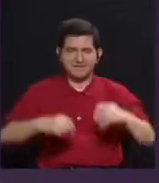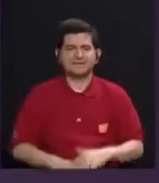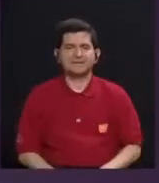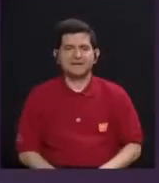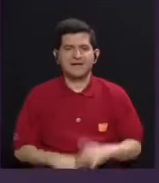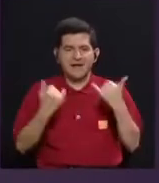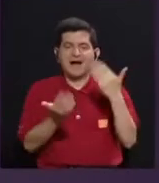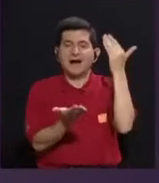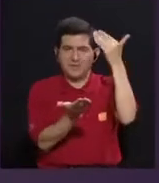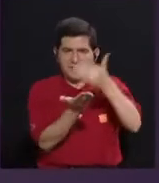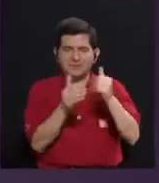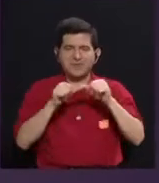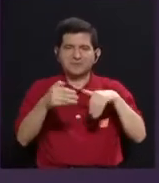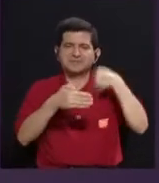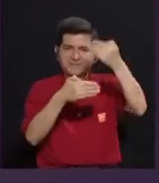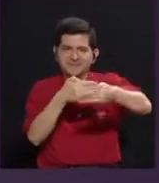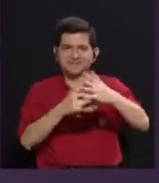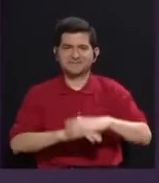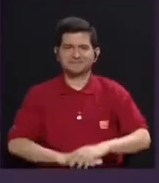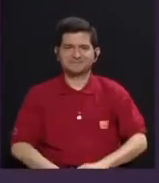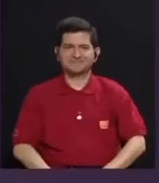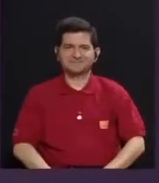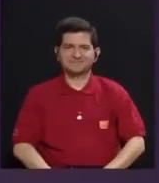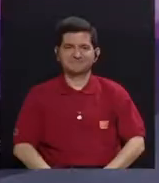Vamos a una pausa, ya regresamos.